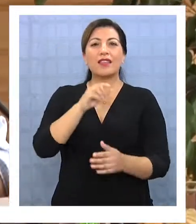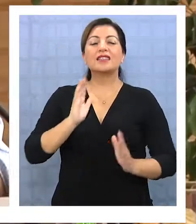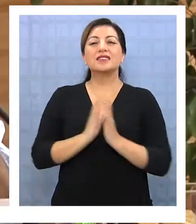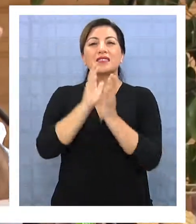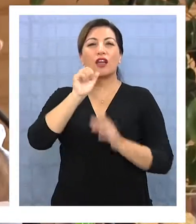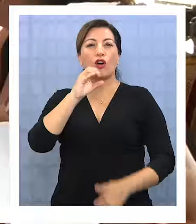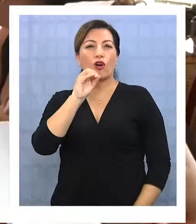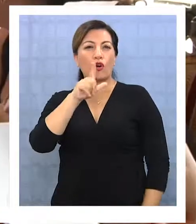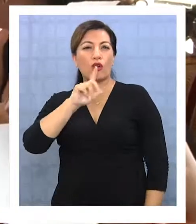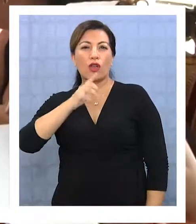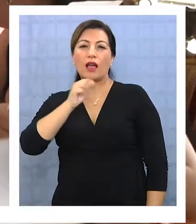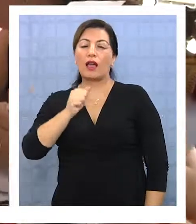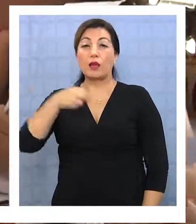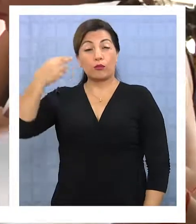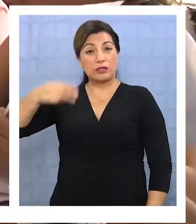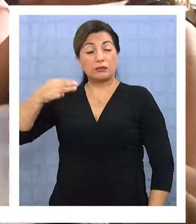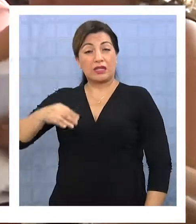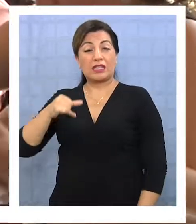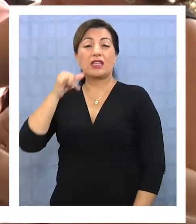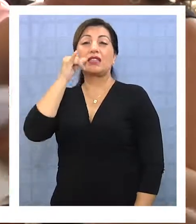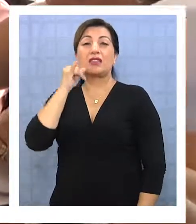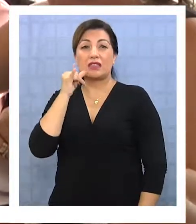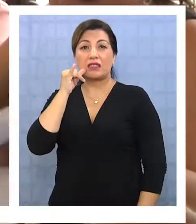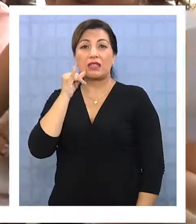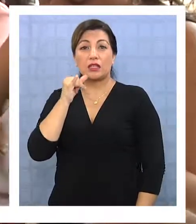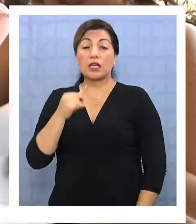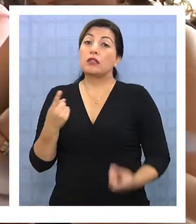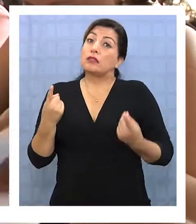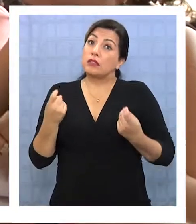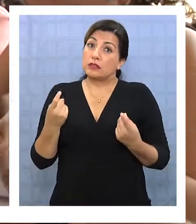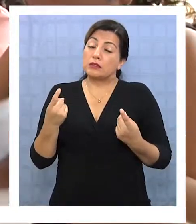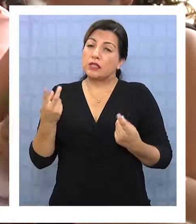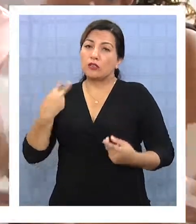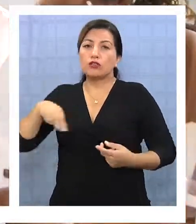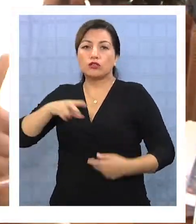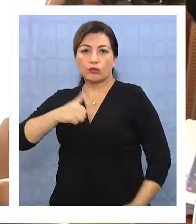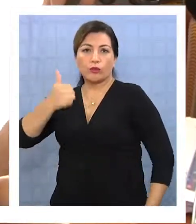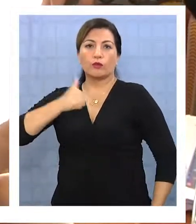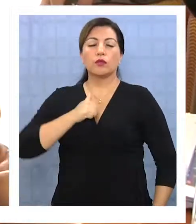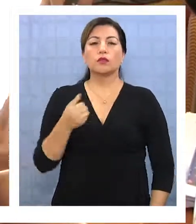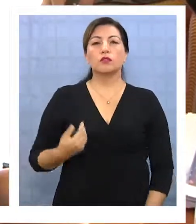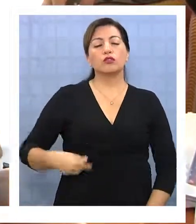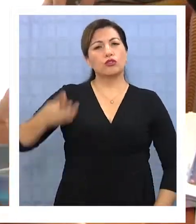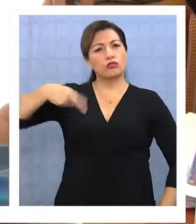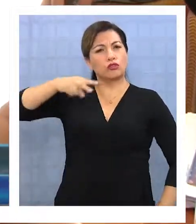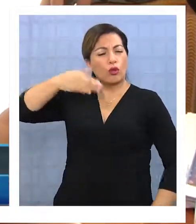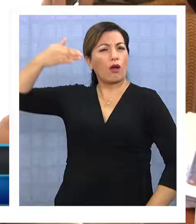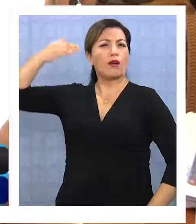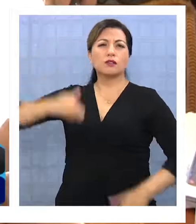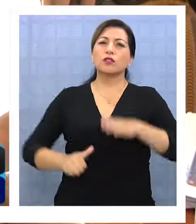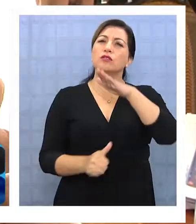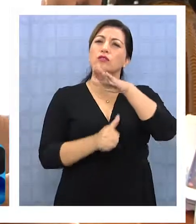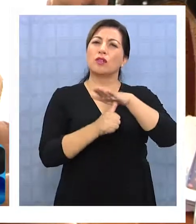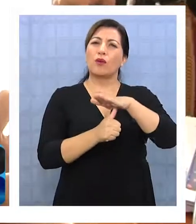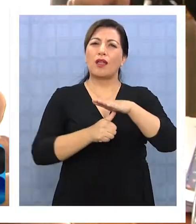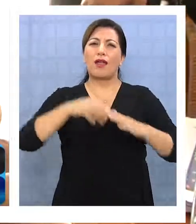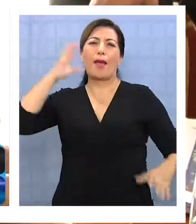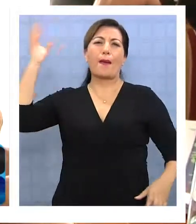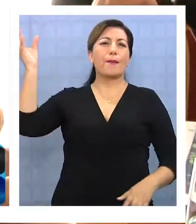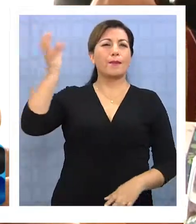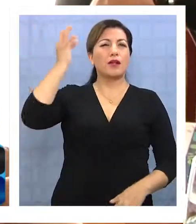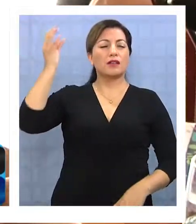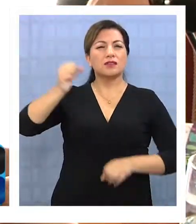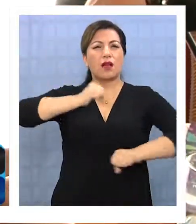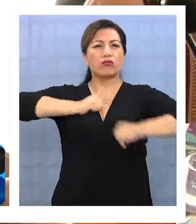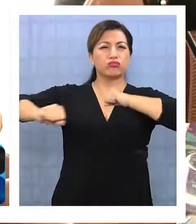la ayuda de parte del municipio iquiqueño será cuando se necesite. A mí me ha tocado estar, fui concejal cuando tuvimos la emergencia, acá el terremoto,